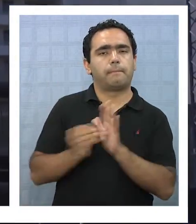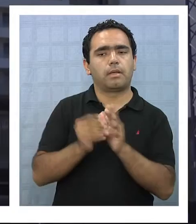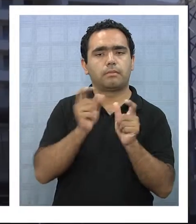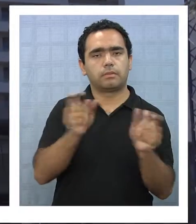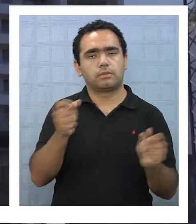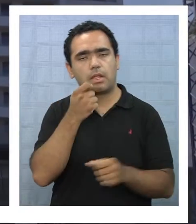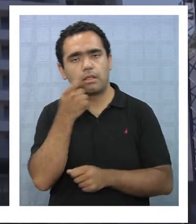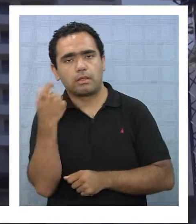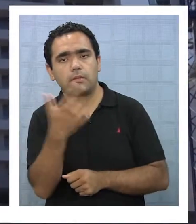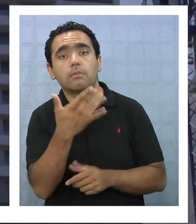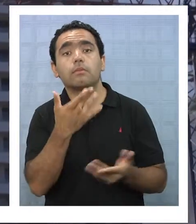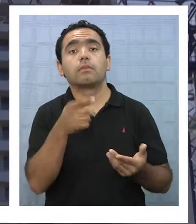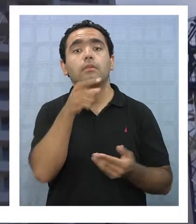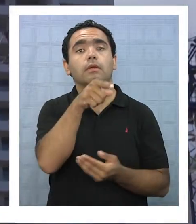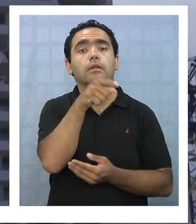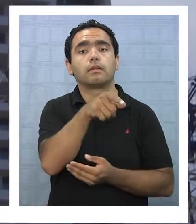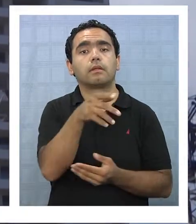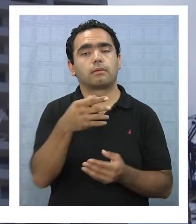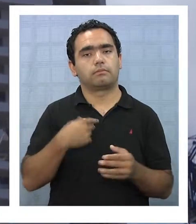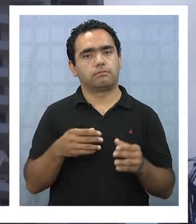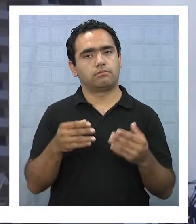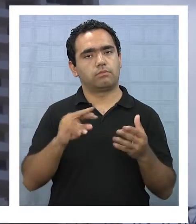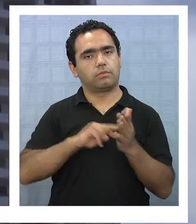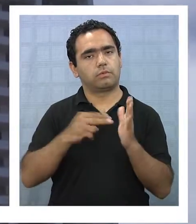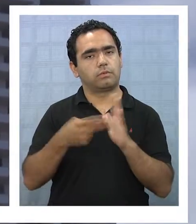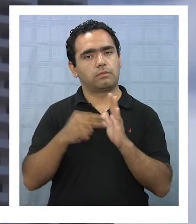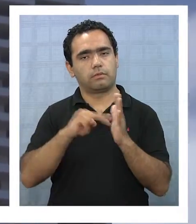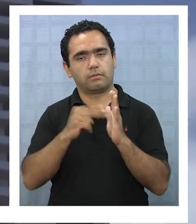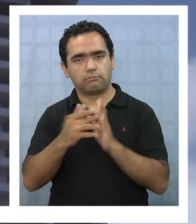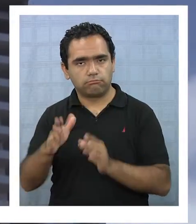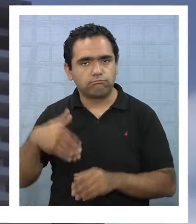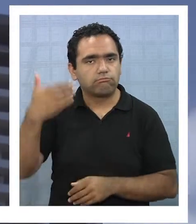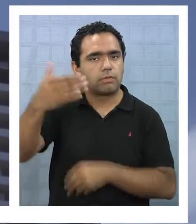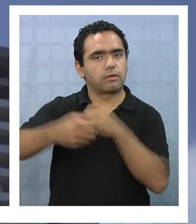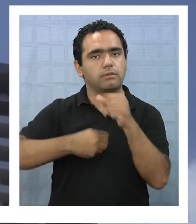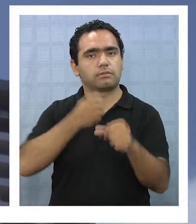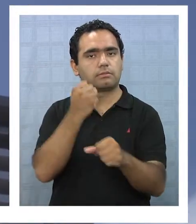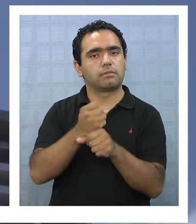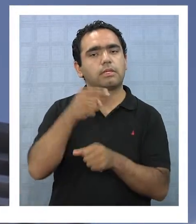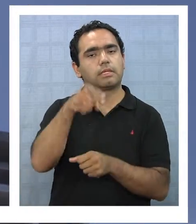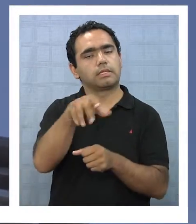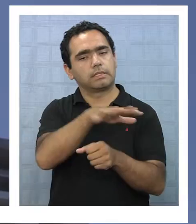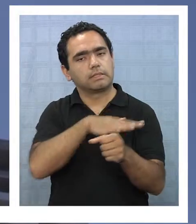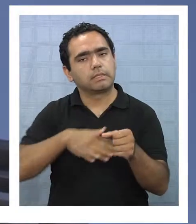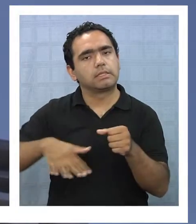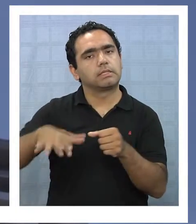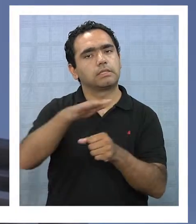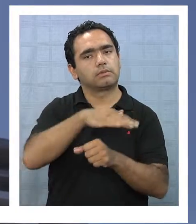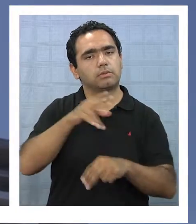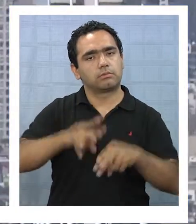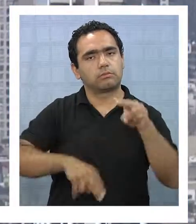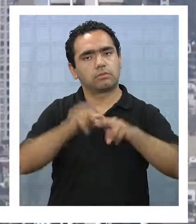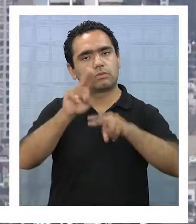demandarán, lo que podría marcar un auge en los próximos años en este tipo de construcción.